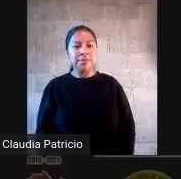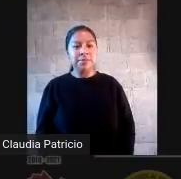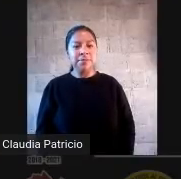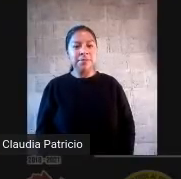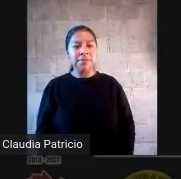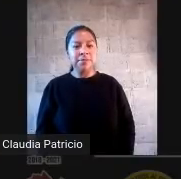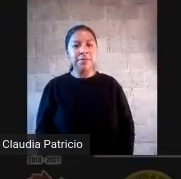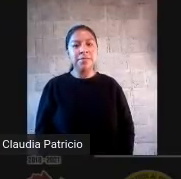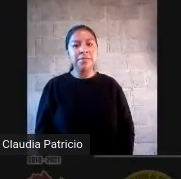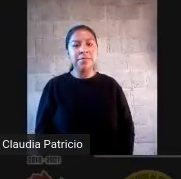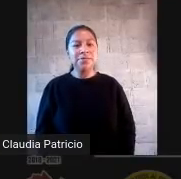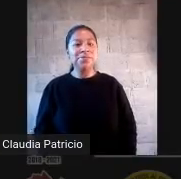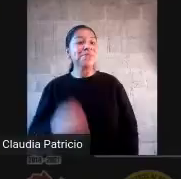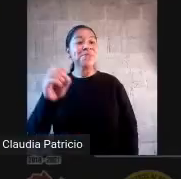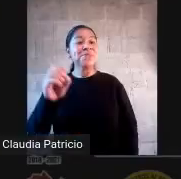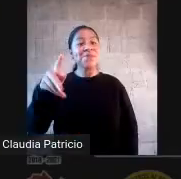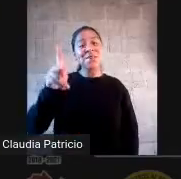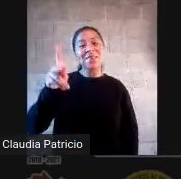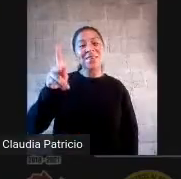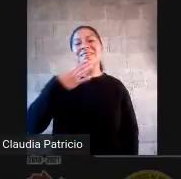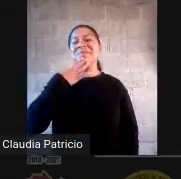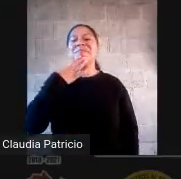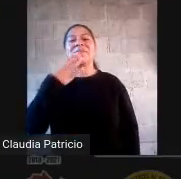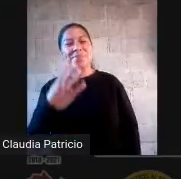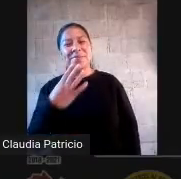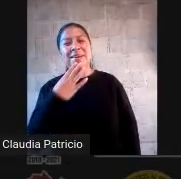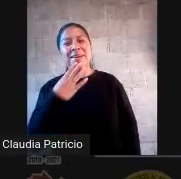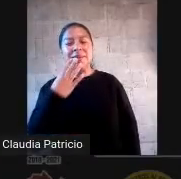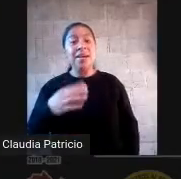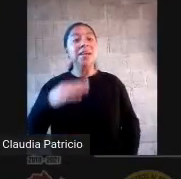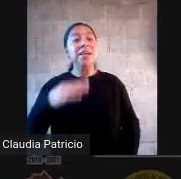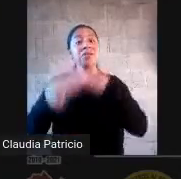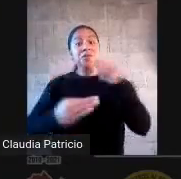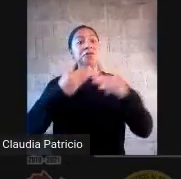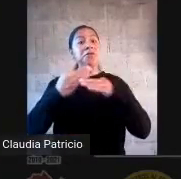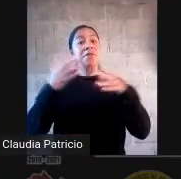Ok, muy bien. Todos están opinando. ¿Qué?